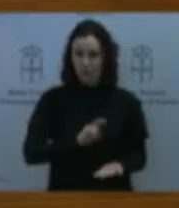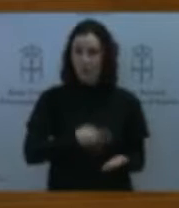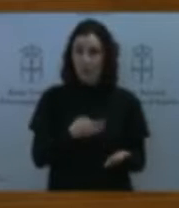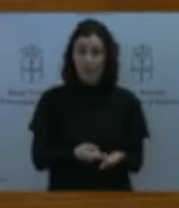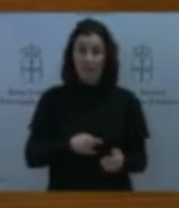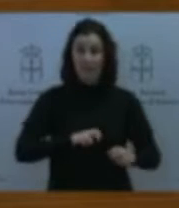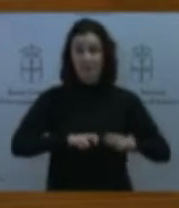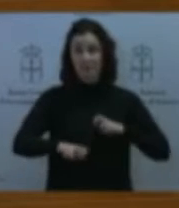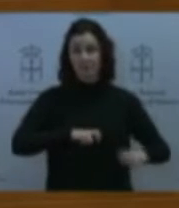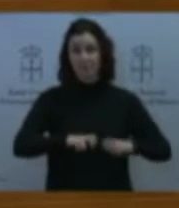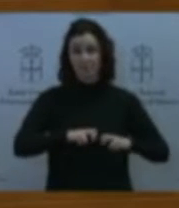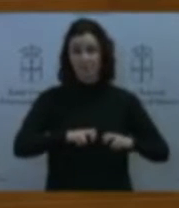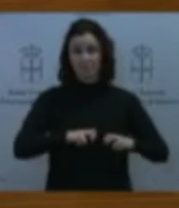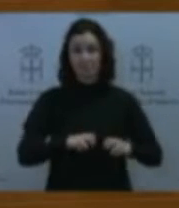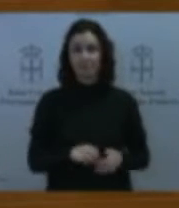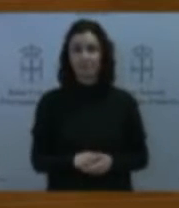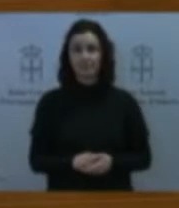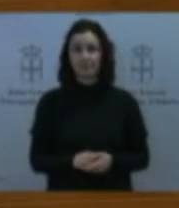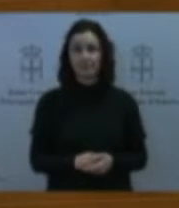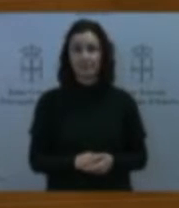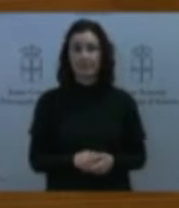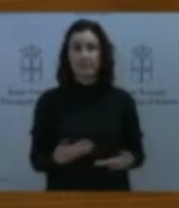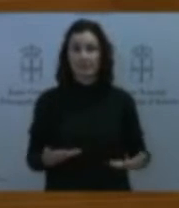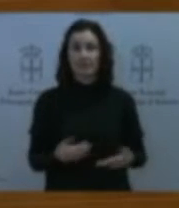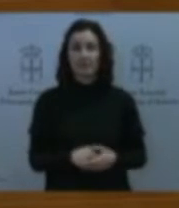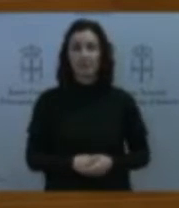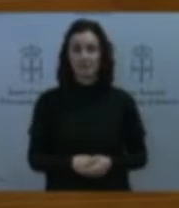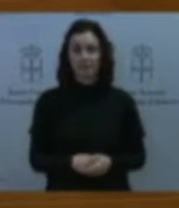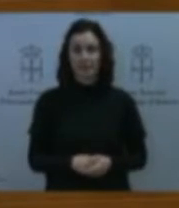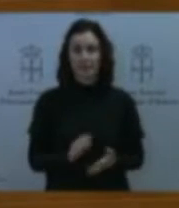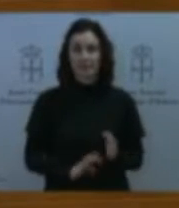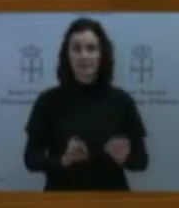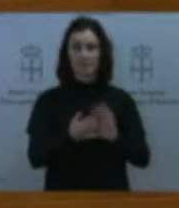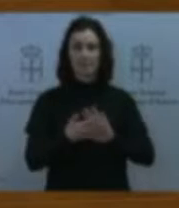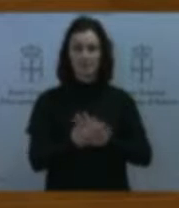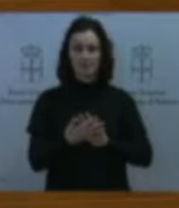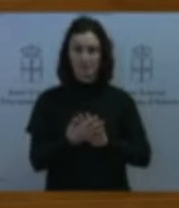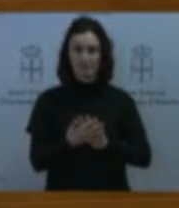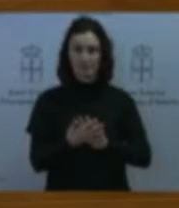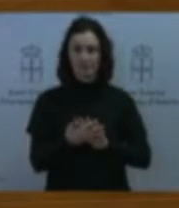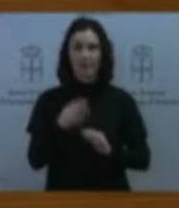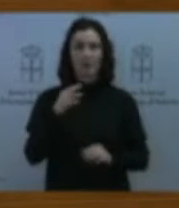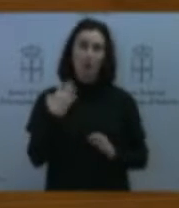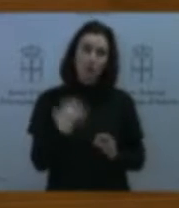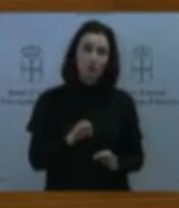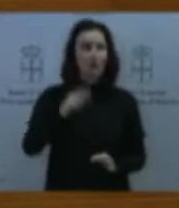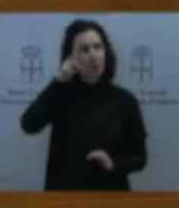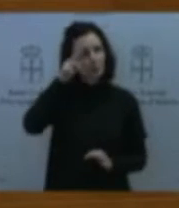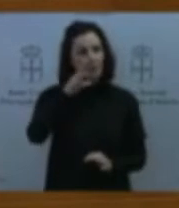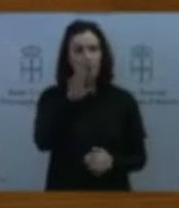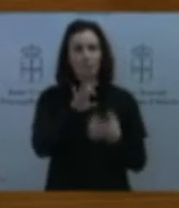con una mención especial a la preocupación por la movilidad en la zona rural o cómo se